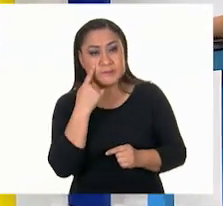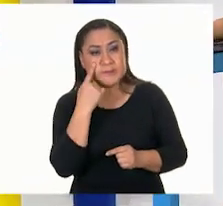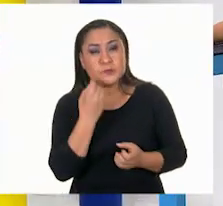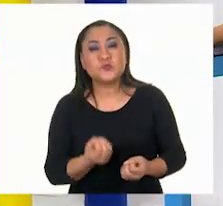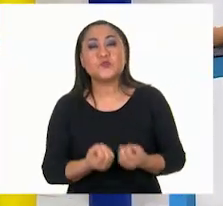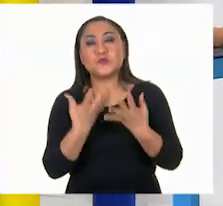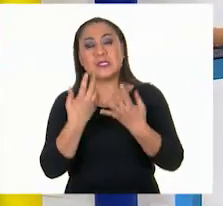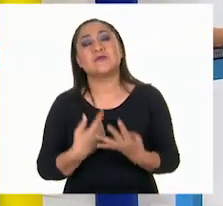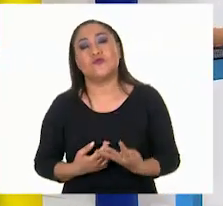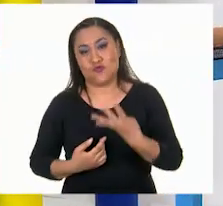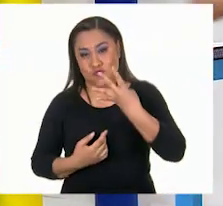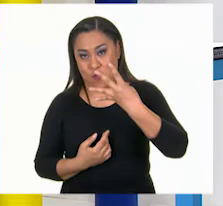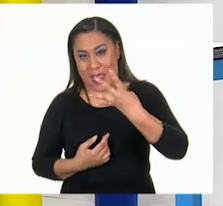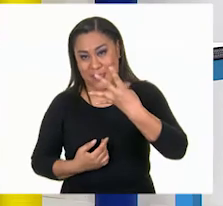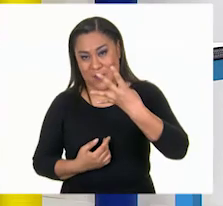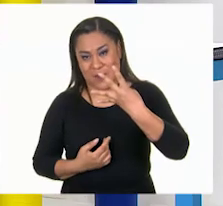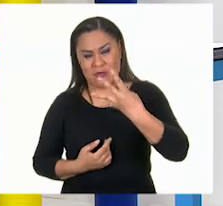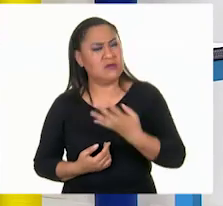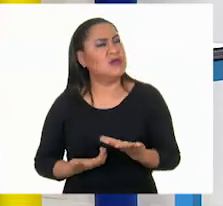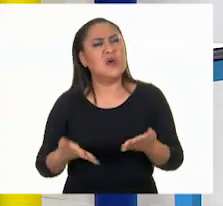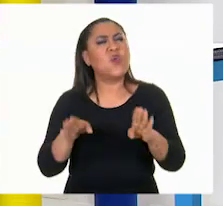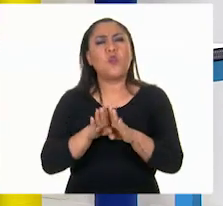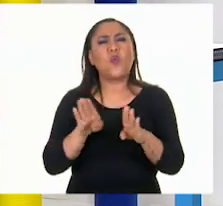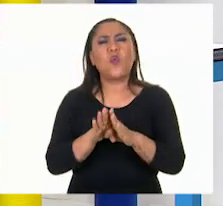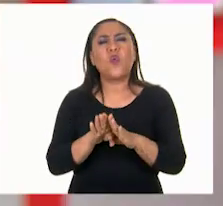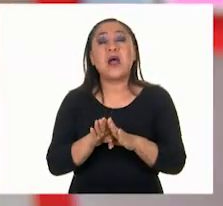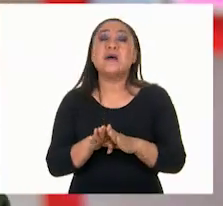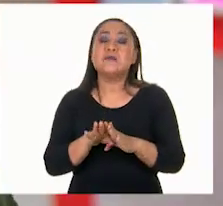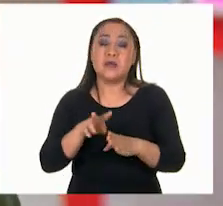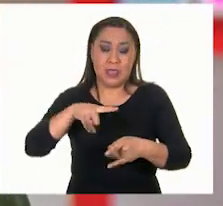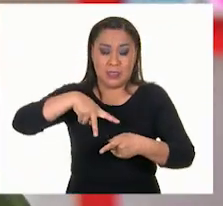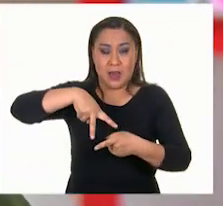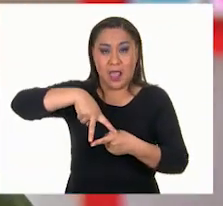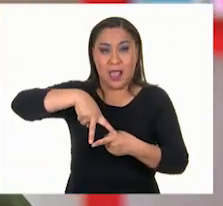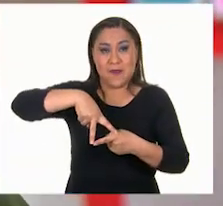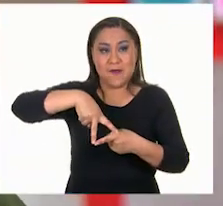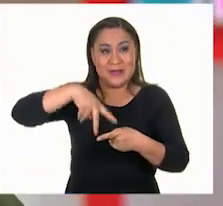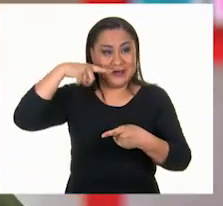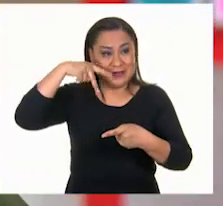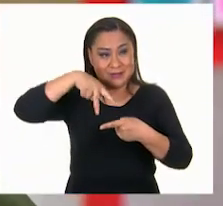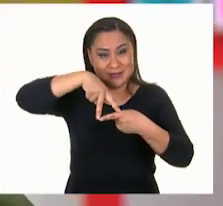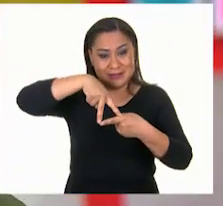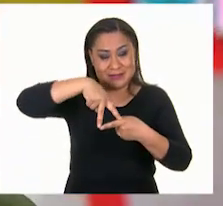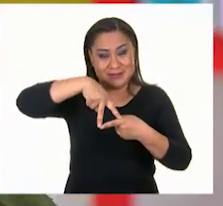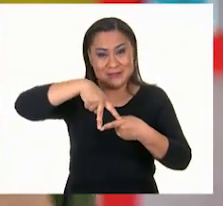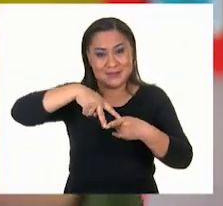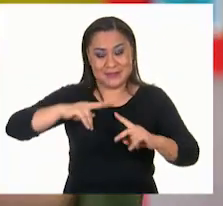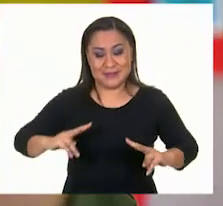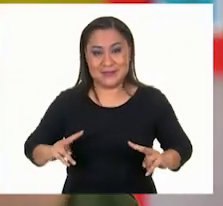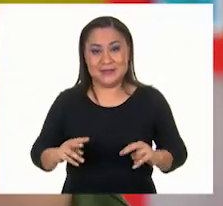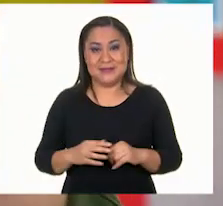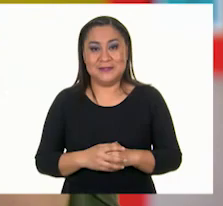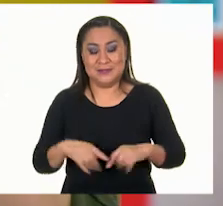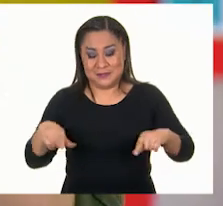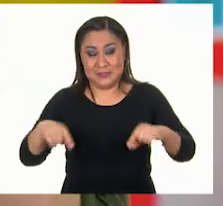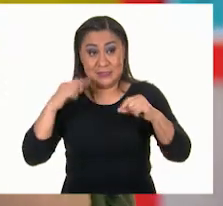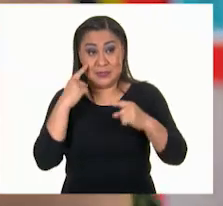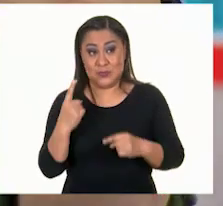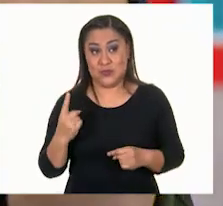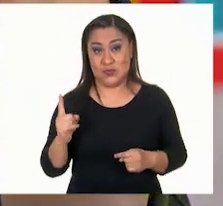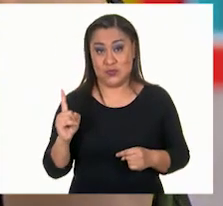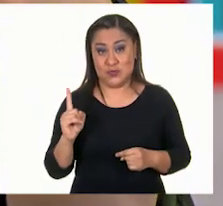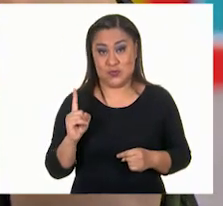de tener cuatro caras. ¿Cómo son sus caras? ¿Qué forma tiene? triángulos. Triángulos. Todas las caras son triángulos. Vamos a contarlas. Una,